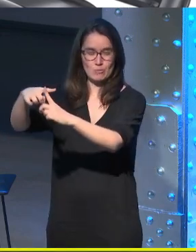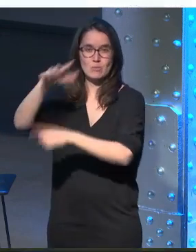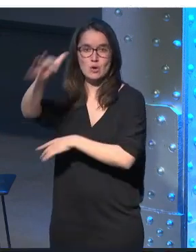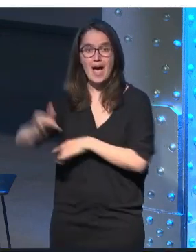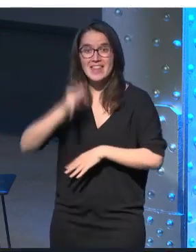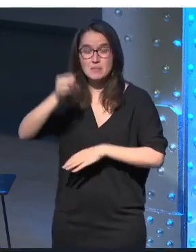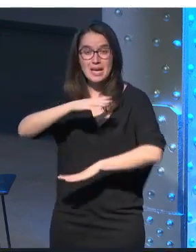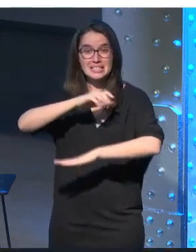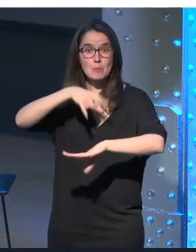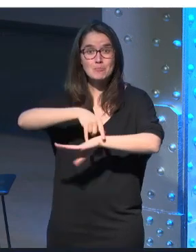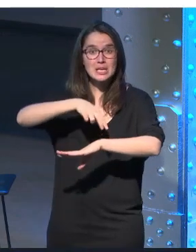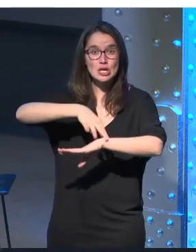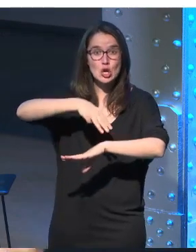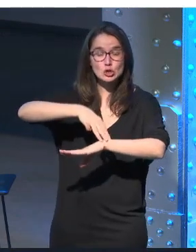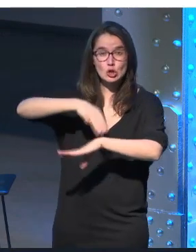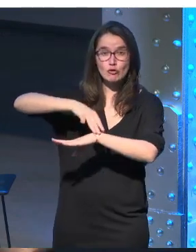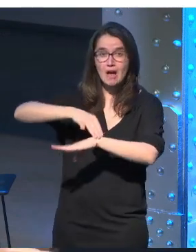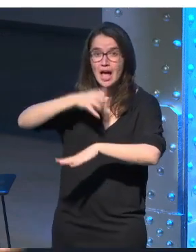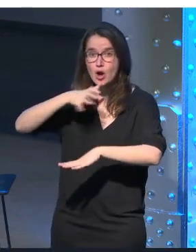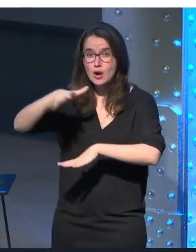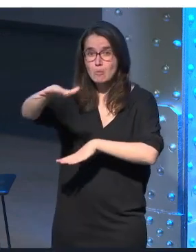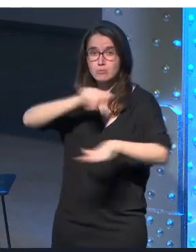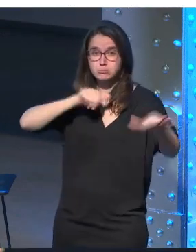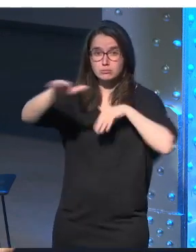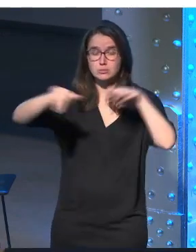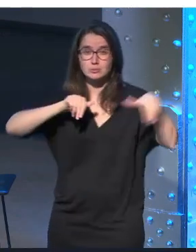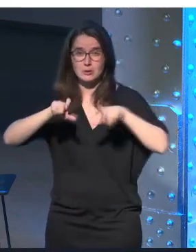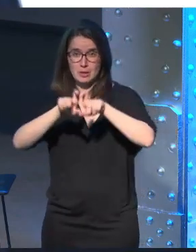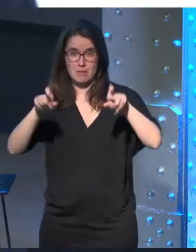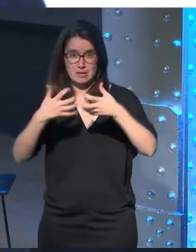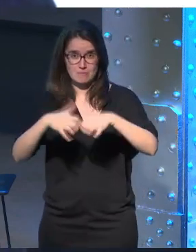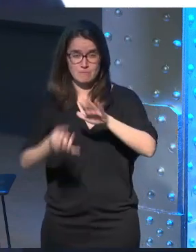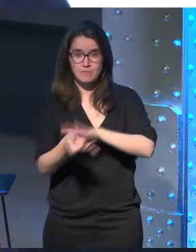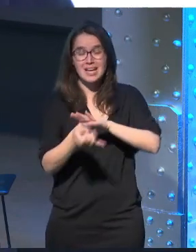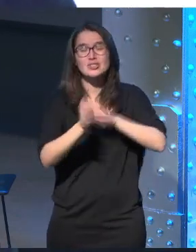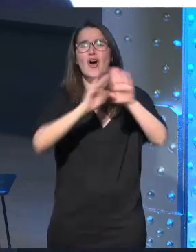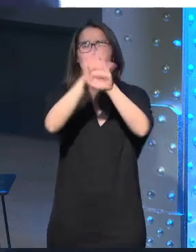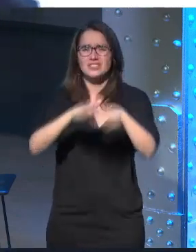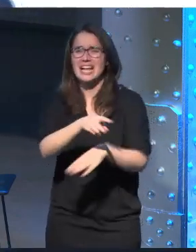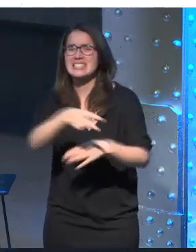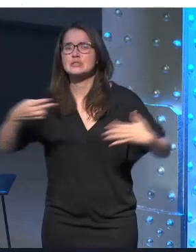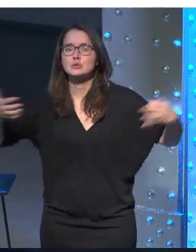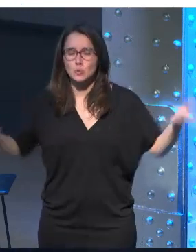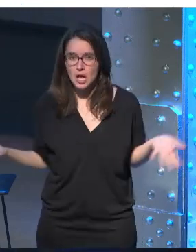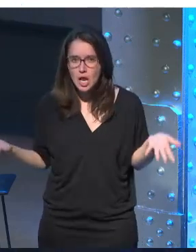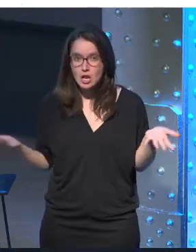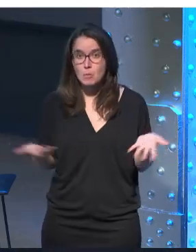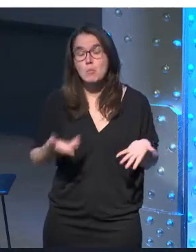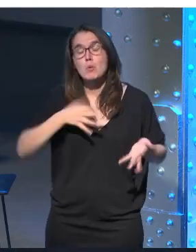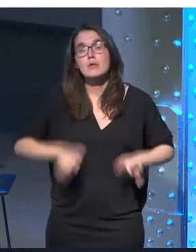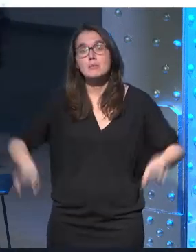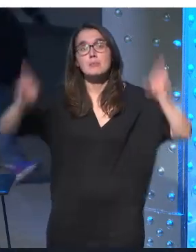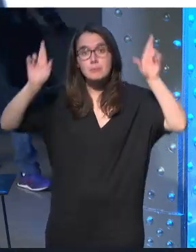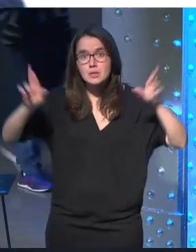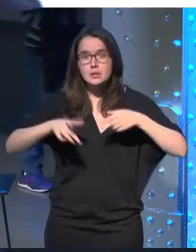fiesta Microsoft y se ha traído de la mano a un montón de fabricantes ¿a dónde nos va a llevar esto? nos va a llevar esperemos a